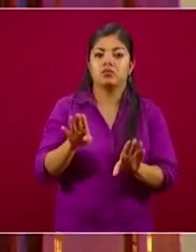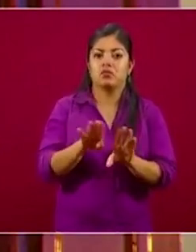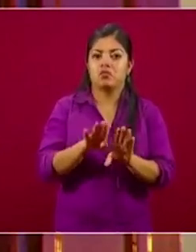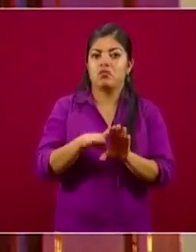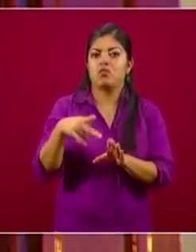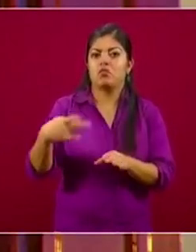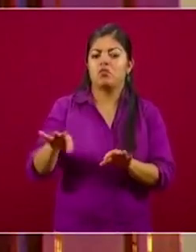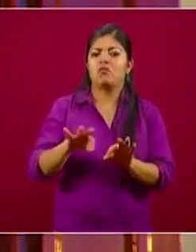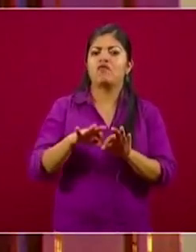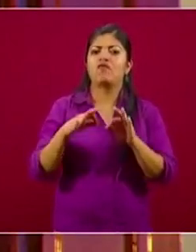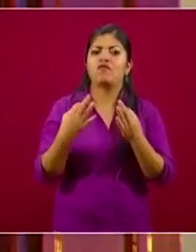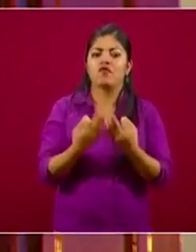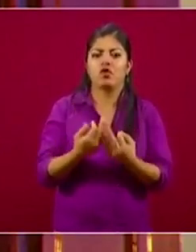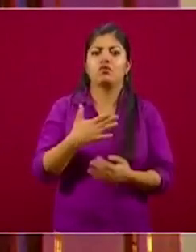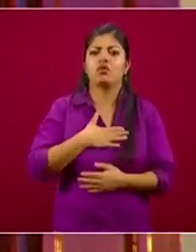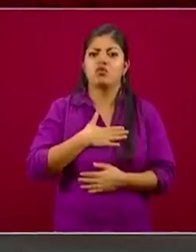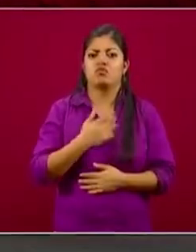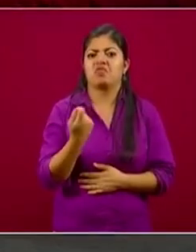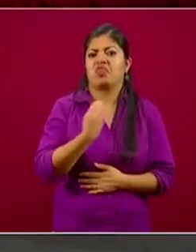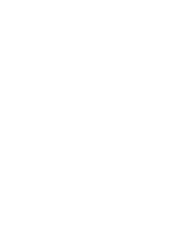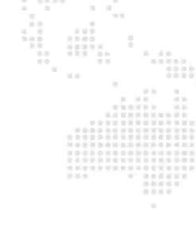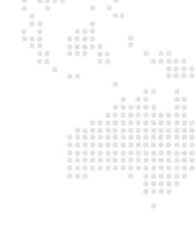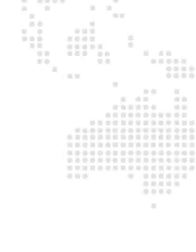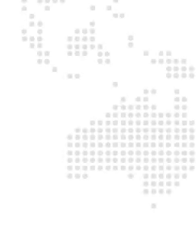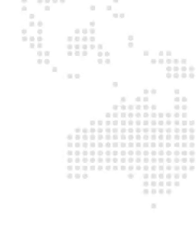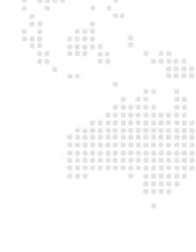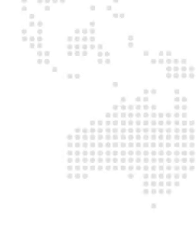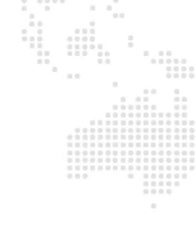de género, la identidad de género y la orientación sexual.